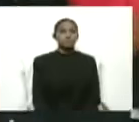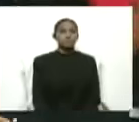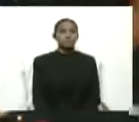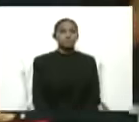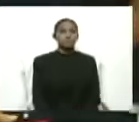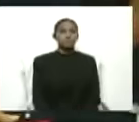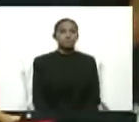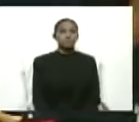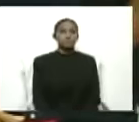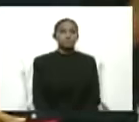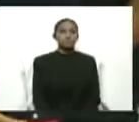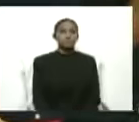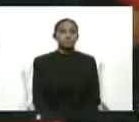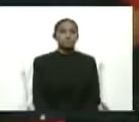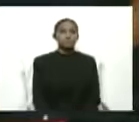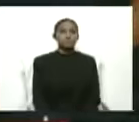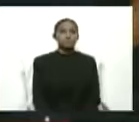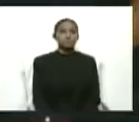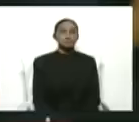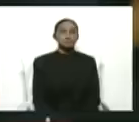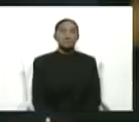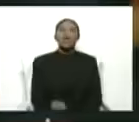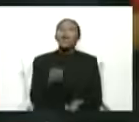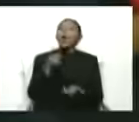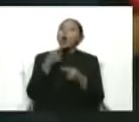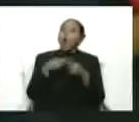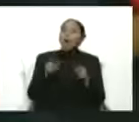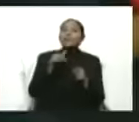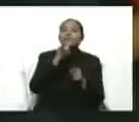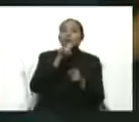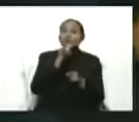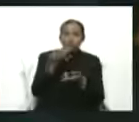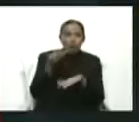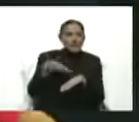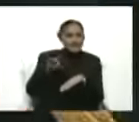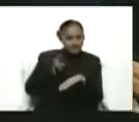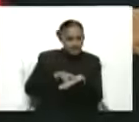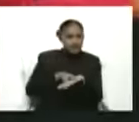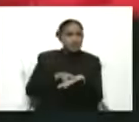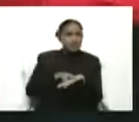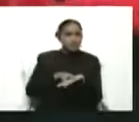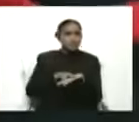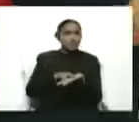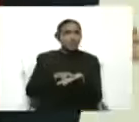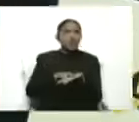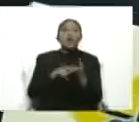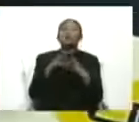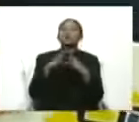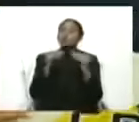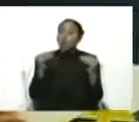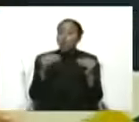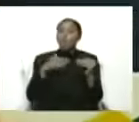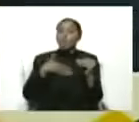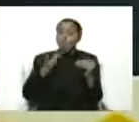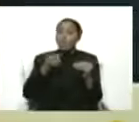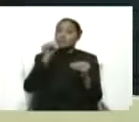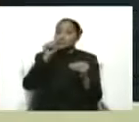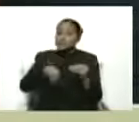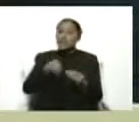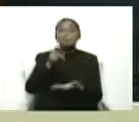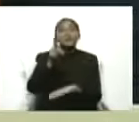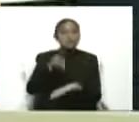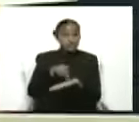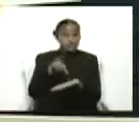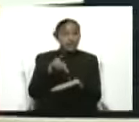Bueno, repetimos esta información, todos pueden participar en